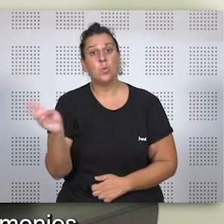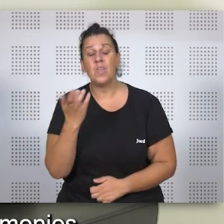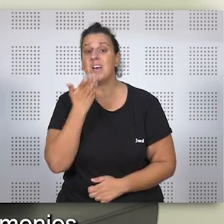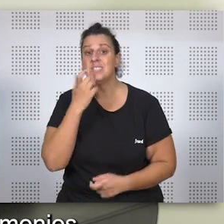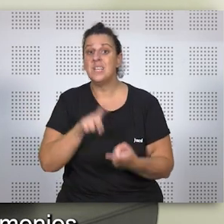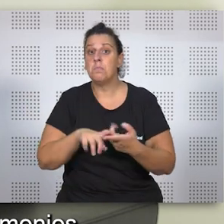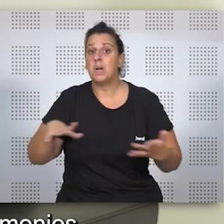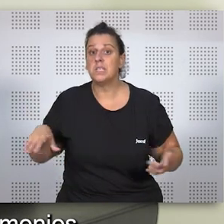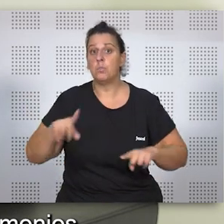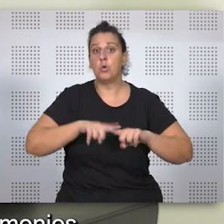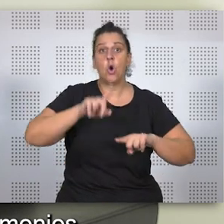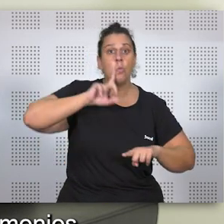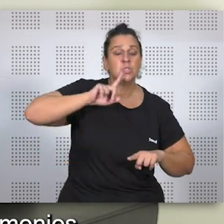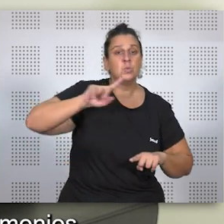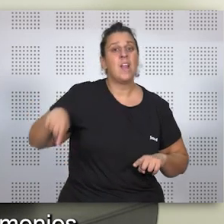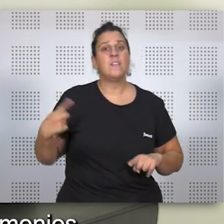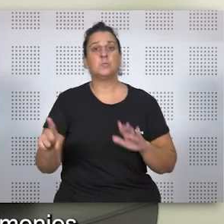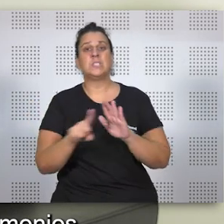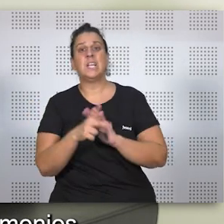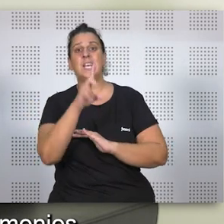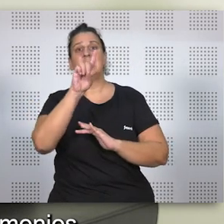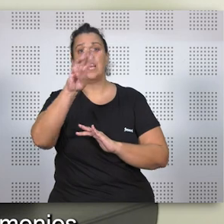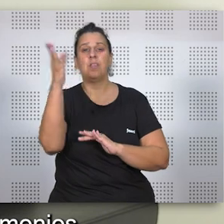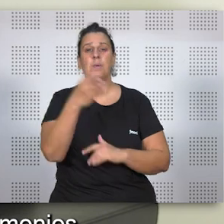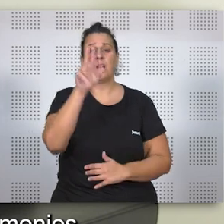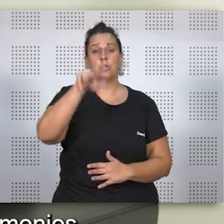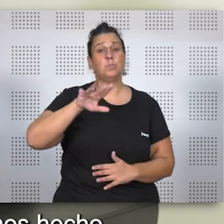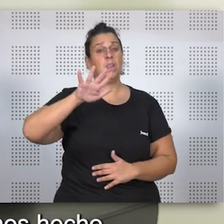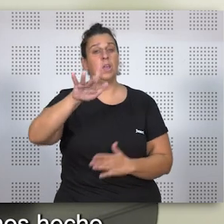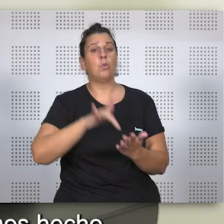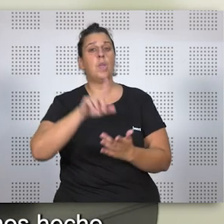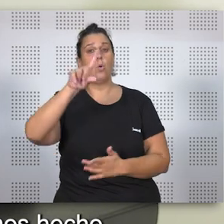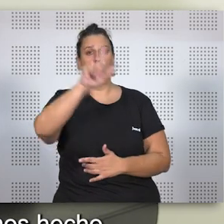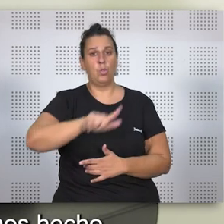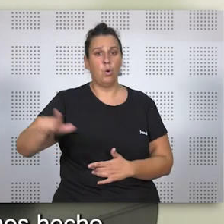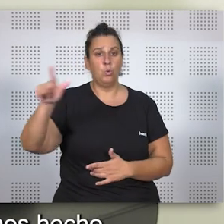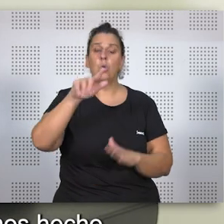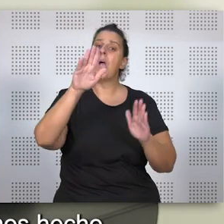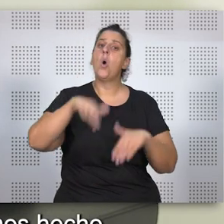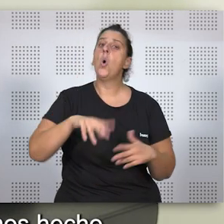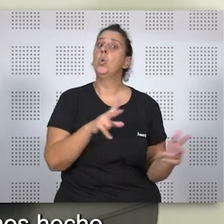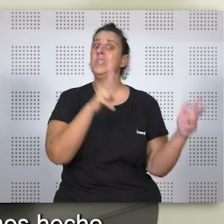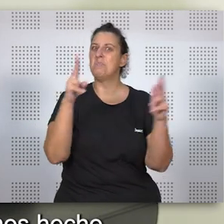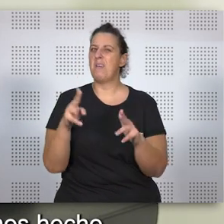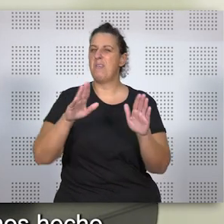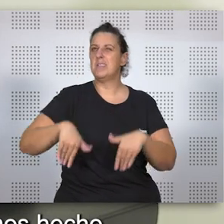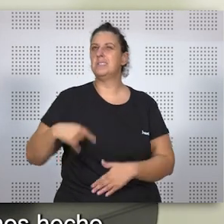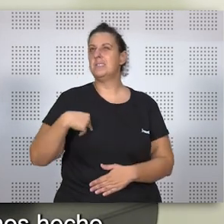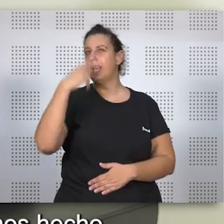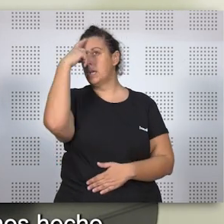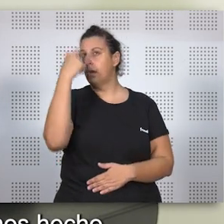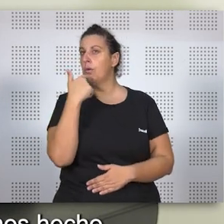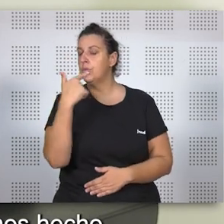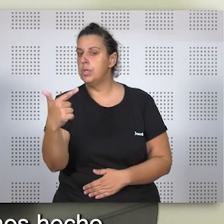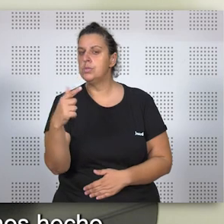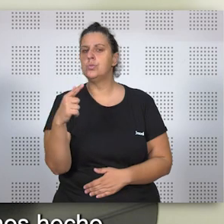homosexuales después de la ley 13-2005 de 1 de julio. Y ya en la última fase, en la última etapa, yo diría, ahí hemos hecho